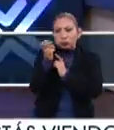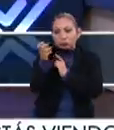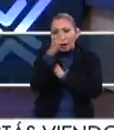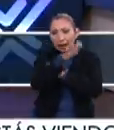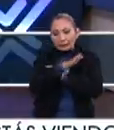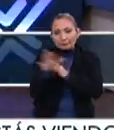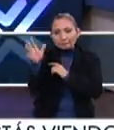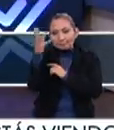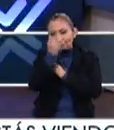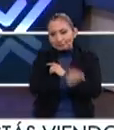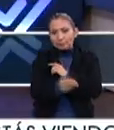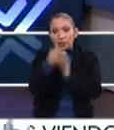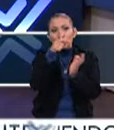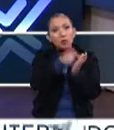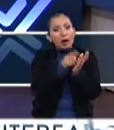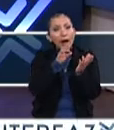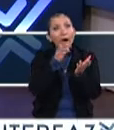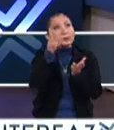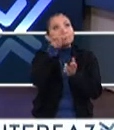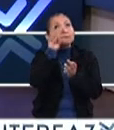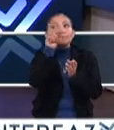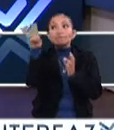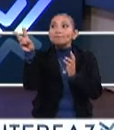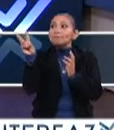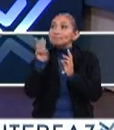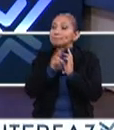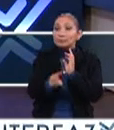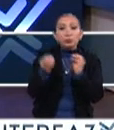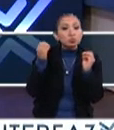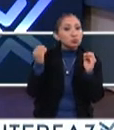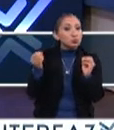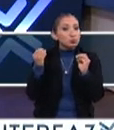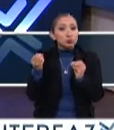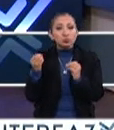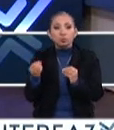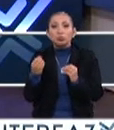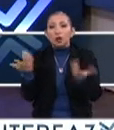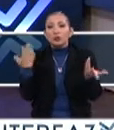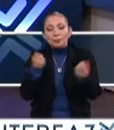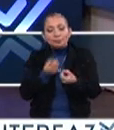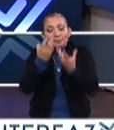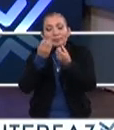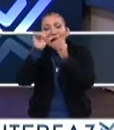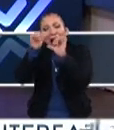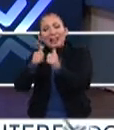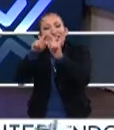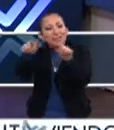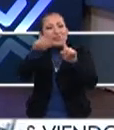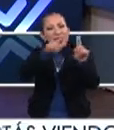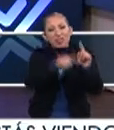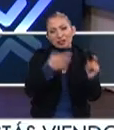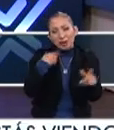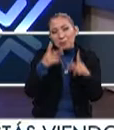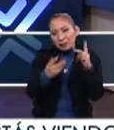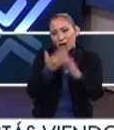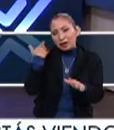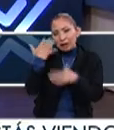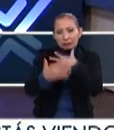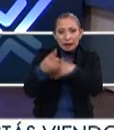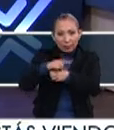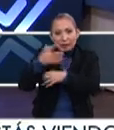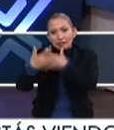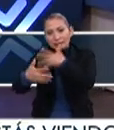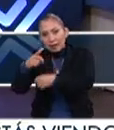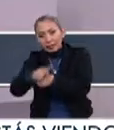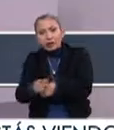increíble recinto que alberga muchas expresiones artísticas, lo hemos aquí platicado cada 15